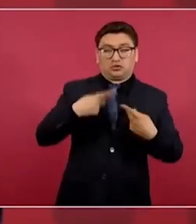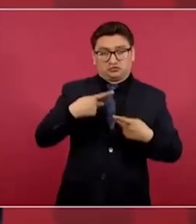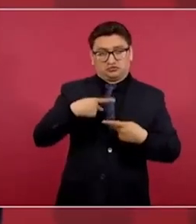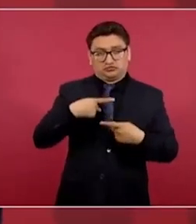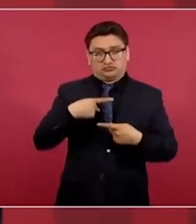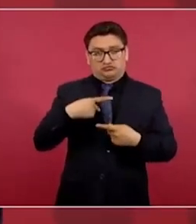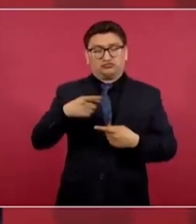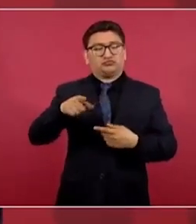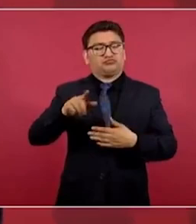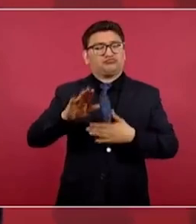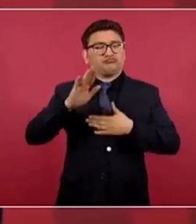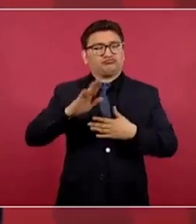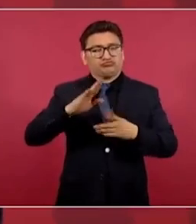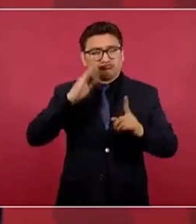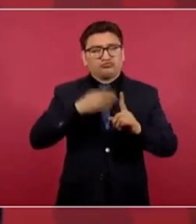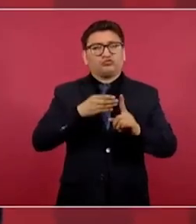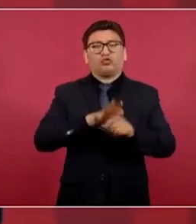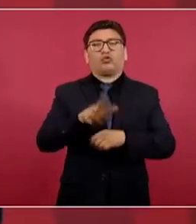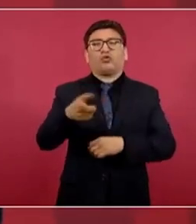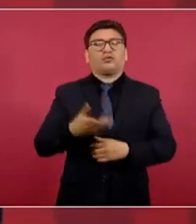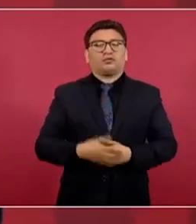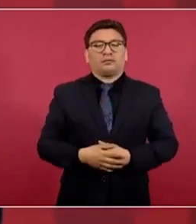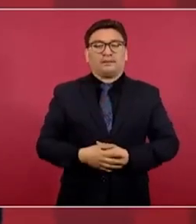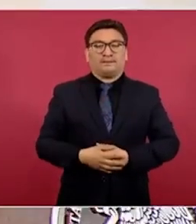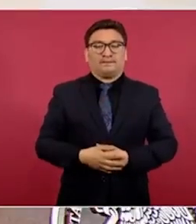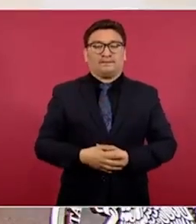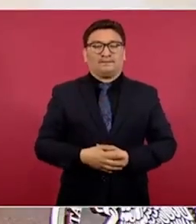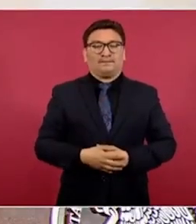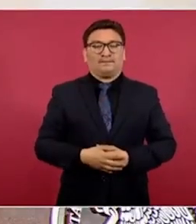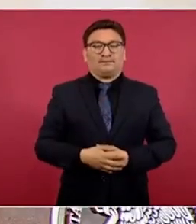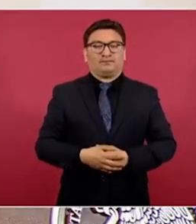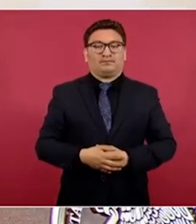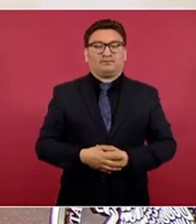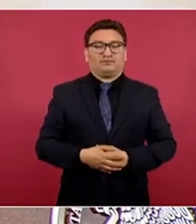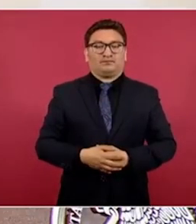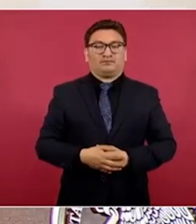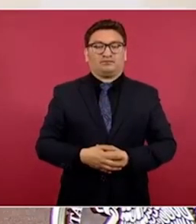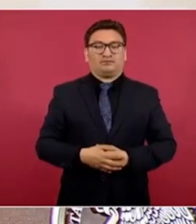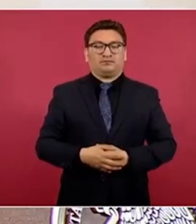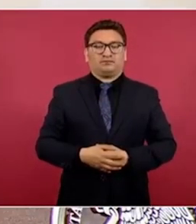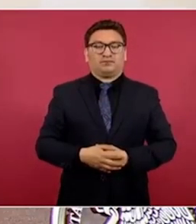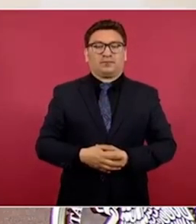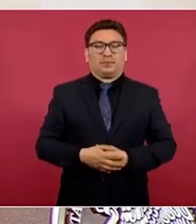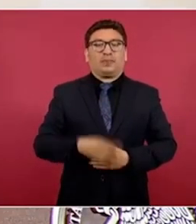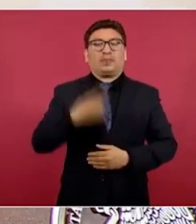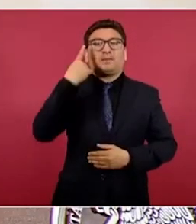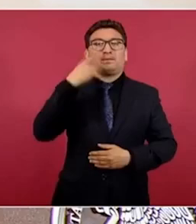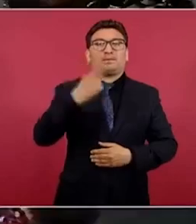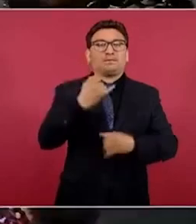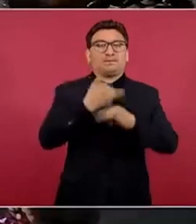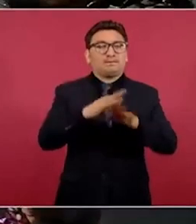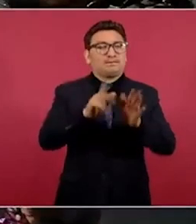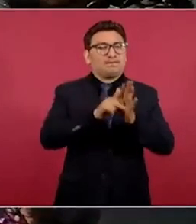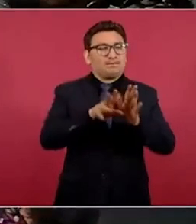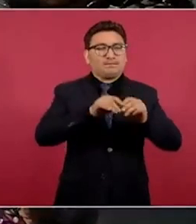un compromiso con los ciudadanos.